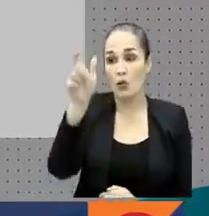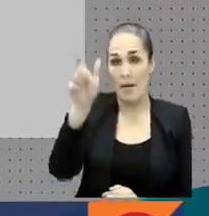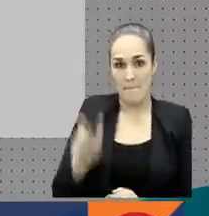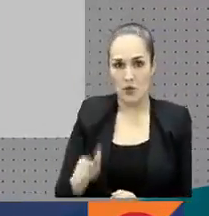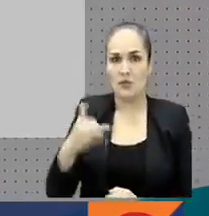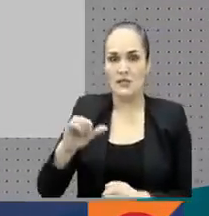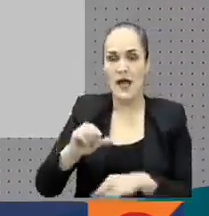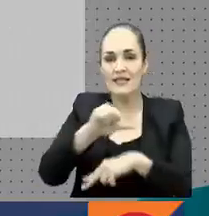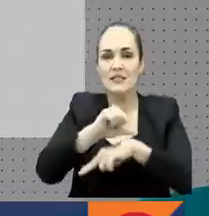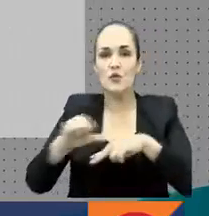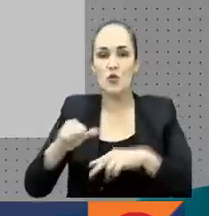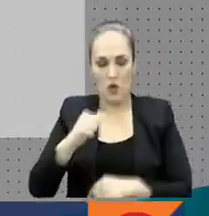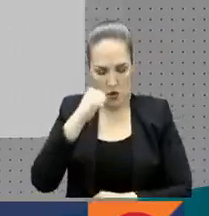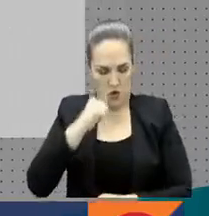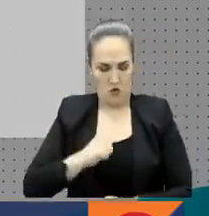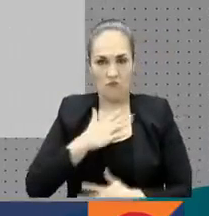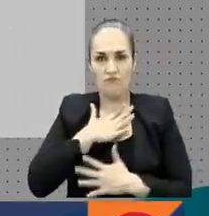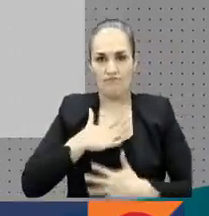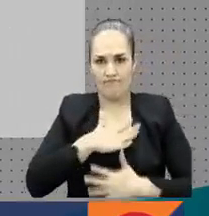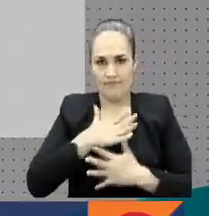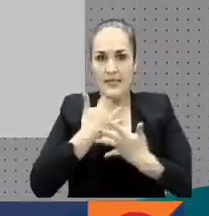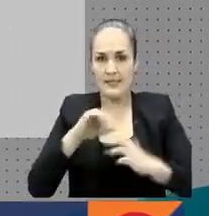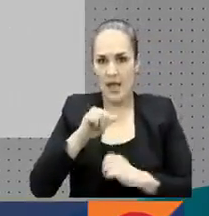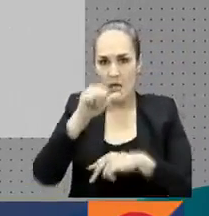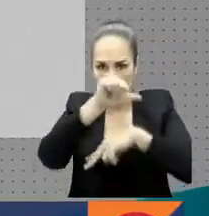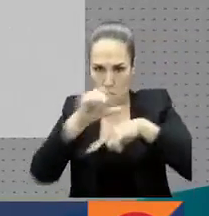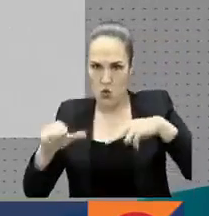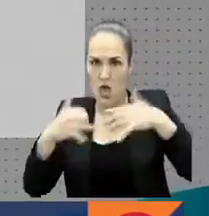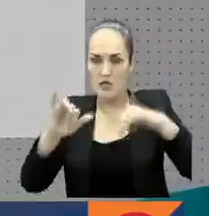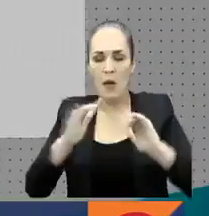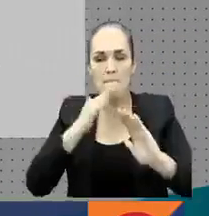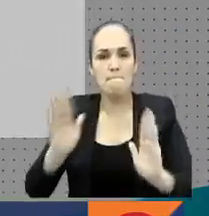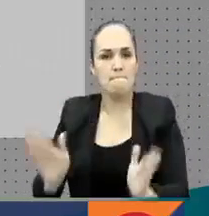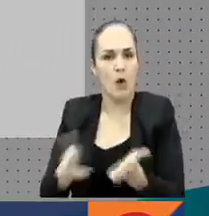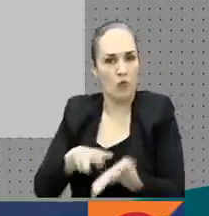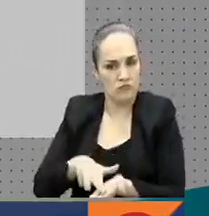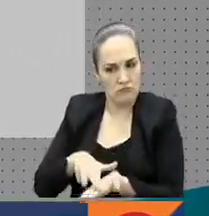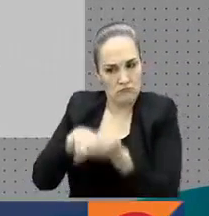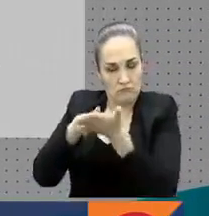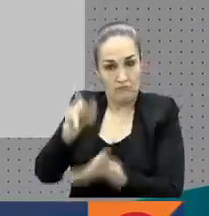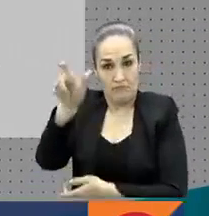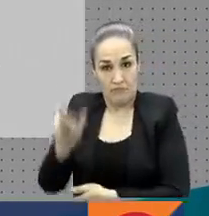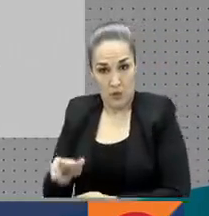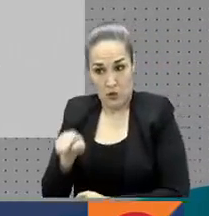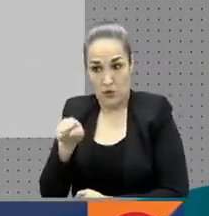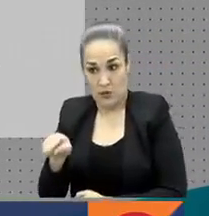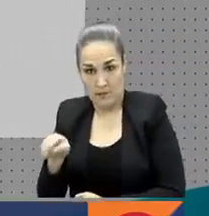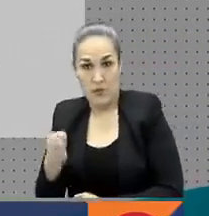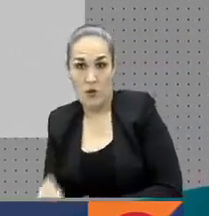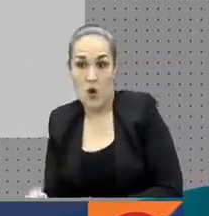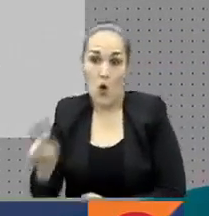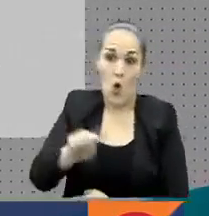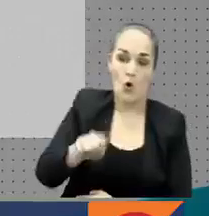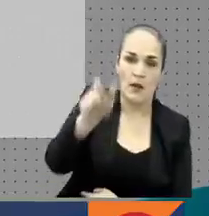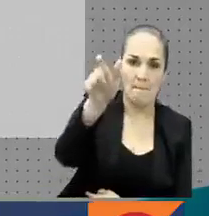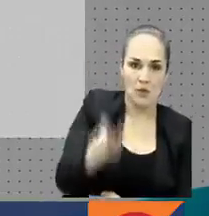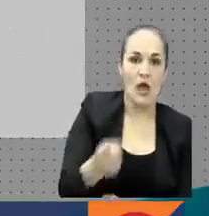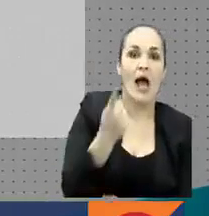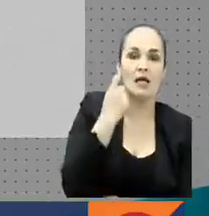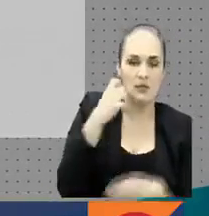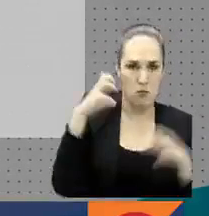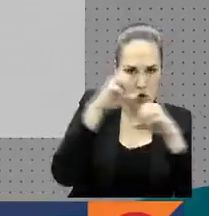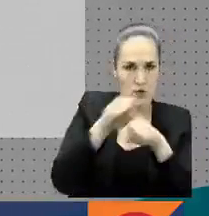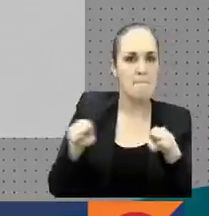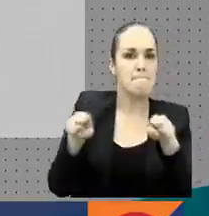cirugía en el Tórax. Hoy ya está mejor, está más recuperado. El almacenista anoche fue intervenido